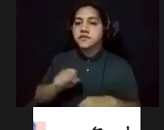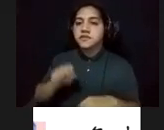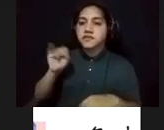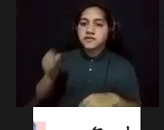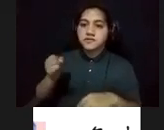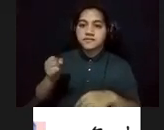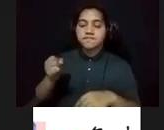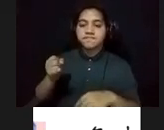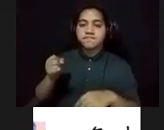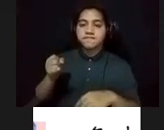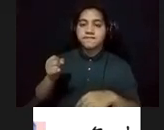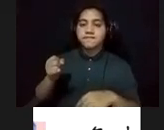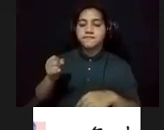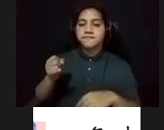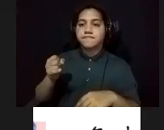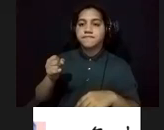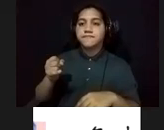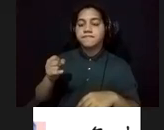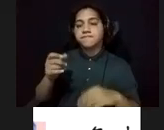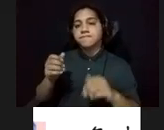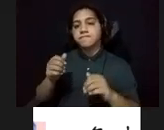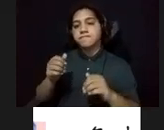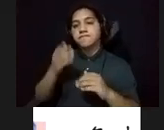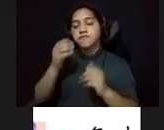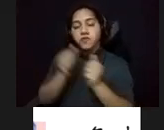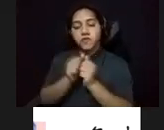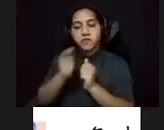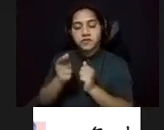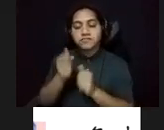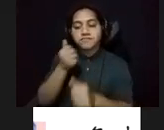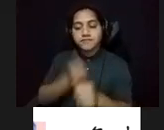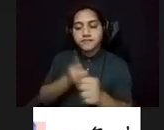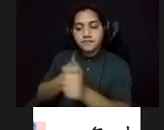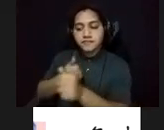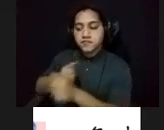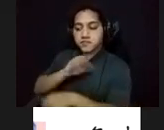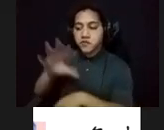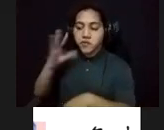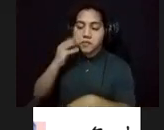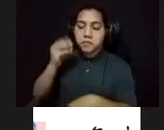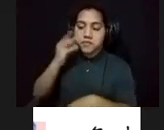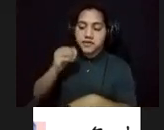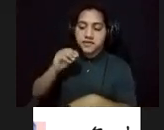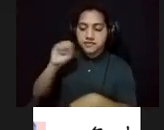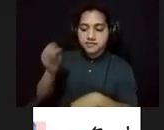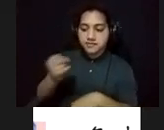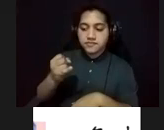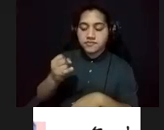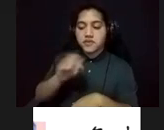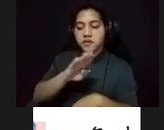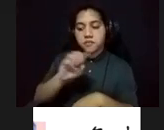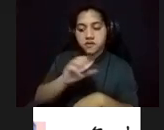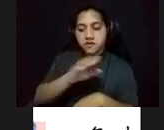recorrer junto al maestro cada una de sus vivencias capitalinas en la barriada y en el